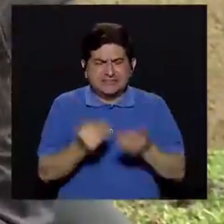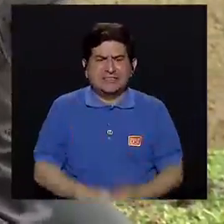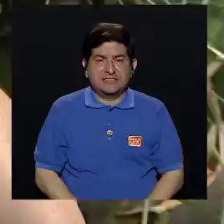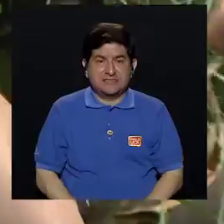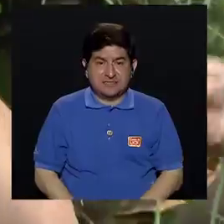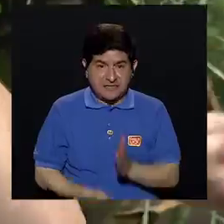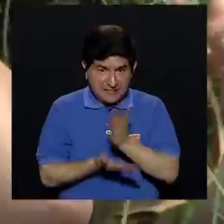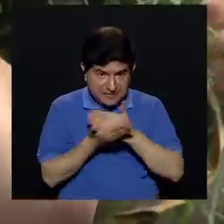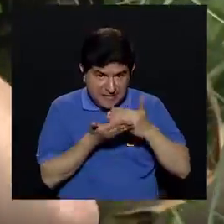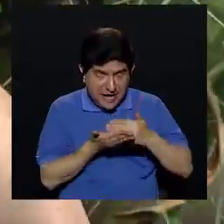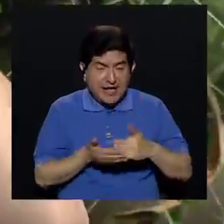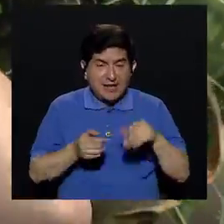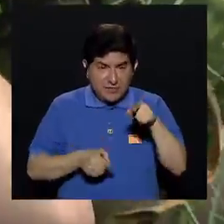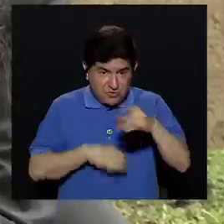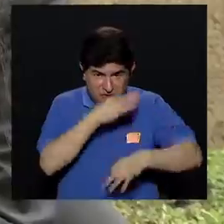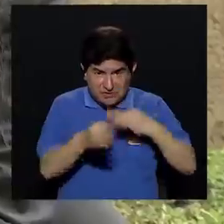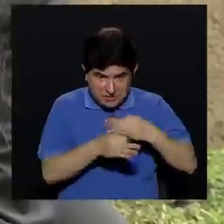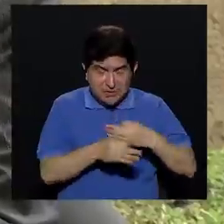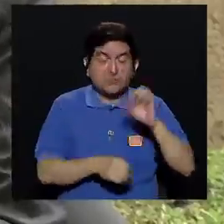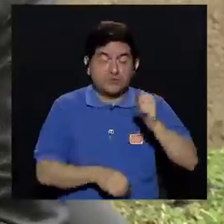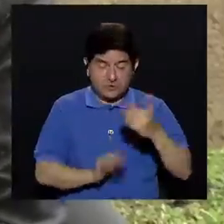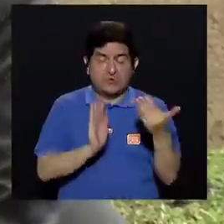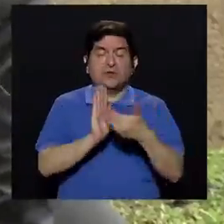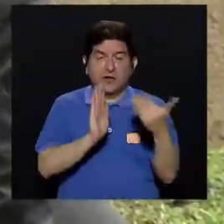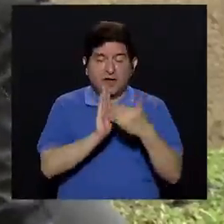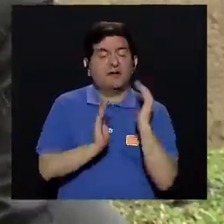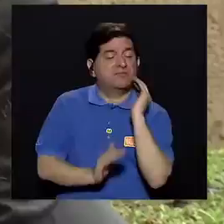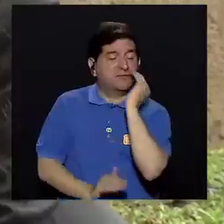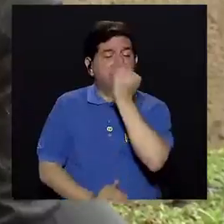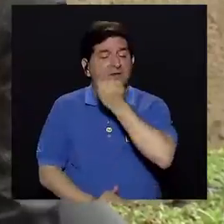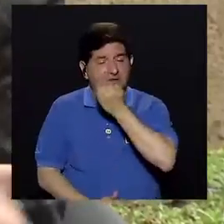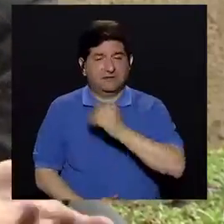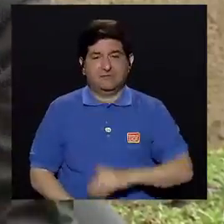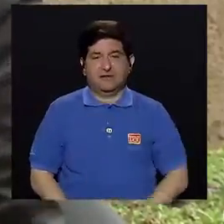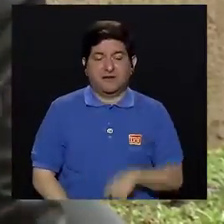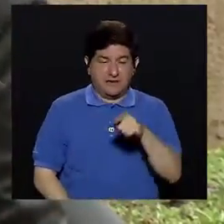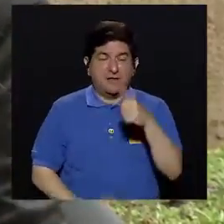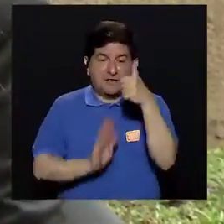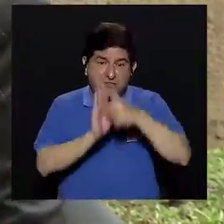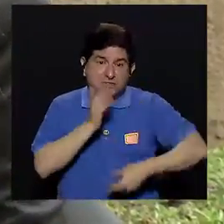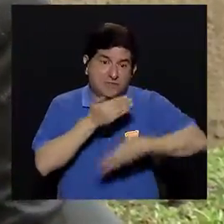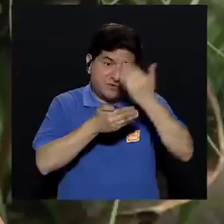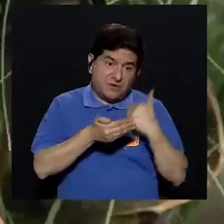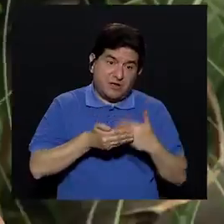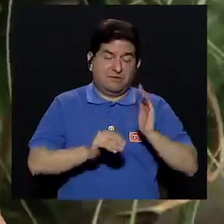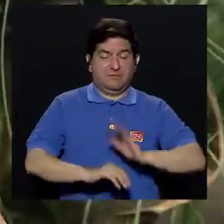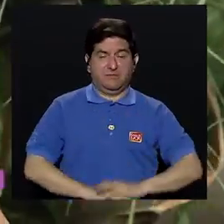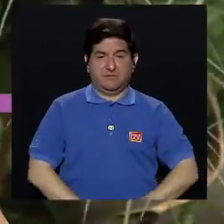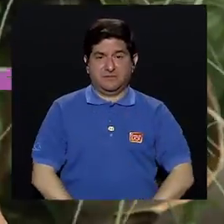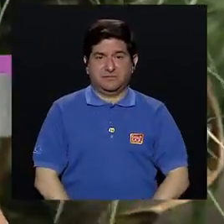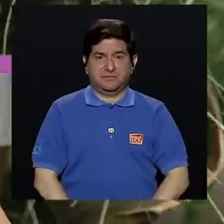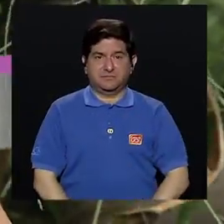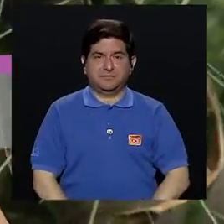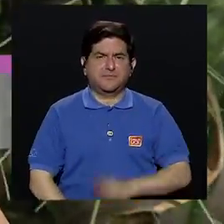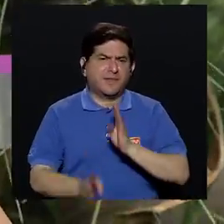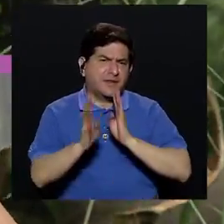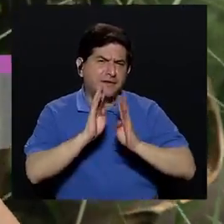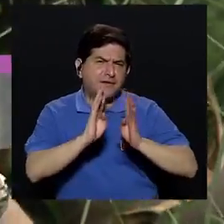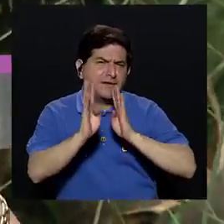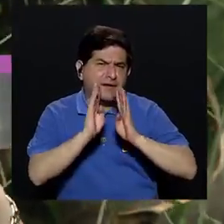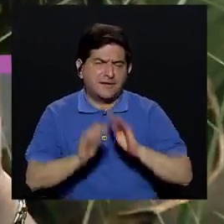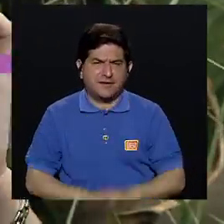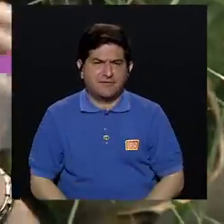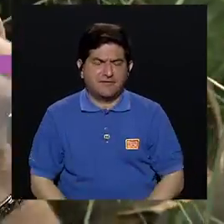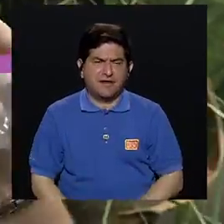Alguna fritura. Exacto, alguna fritura que le pueda lastimar lo que es el cielo, boca o el paladar recién operado. Claro. Y, doctora, hablando de